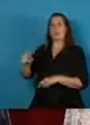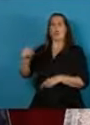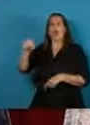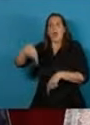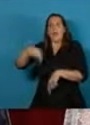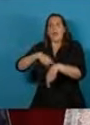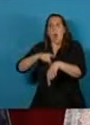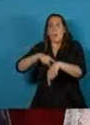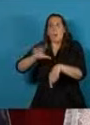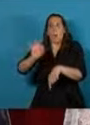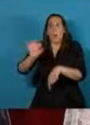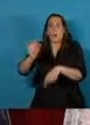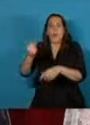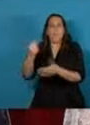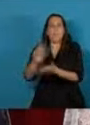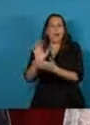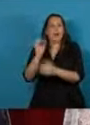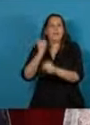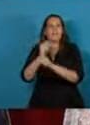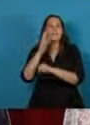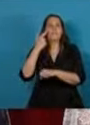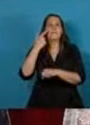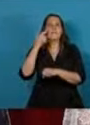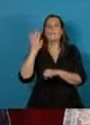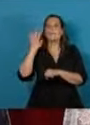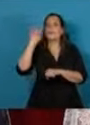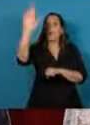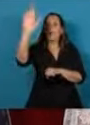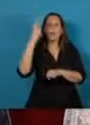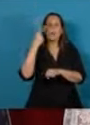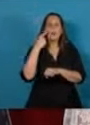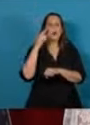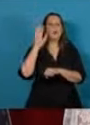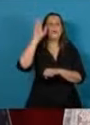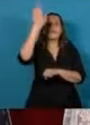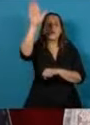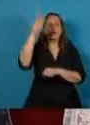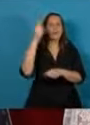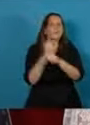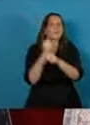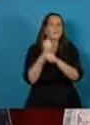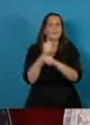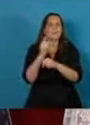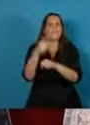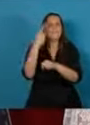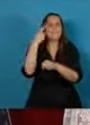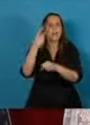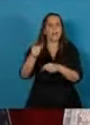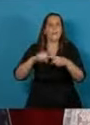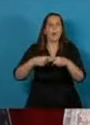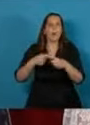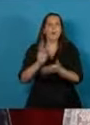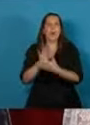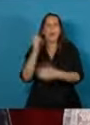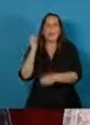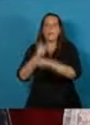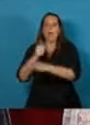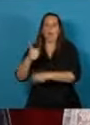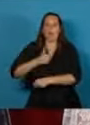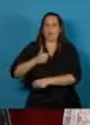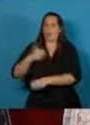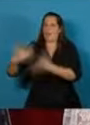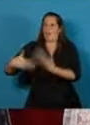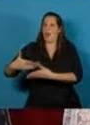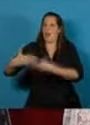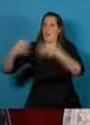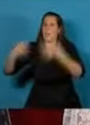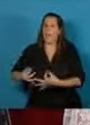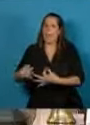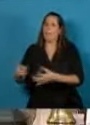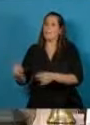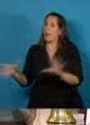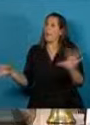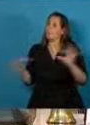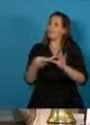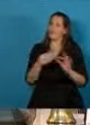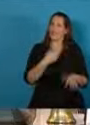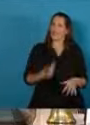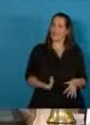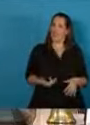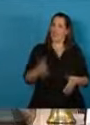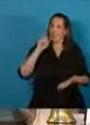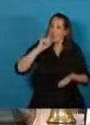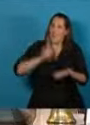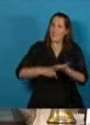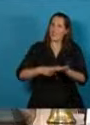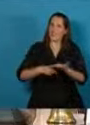para mirar el futuro y hacer de la política de defensa una verdadera política de Estado con un